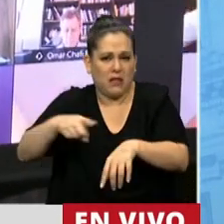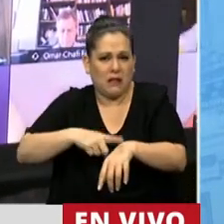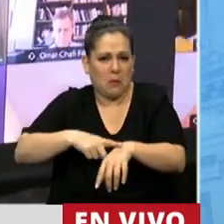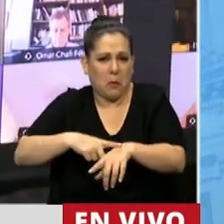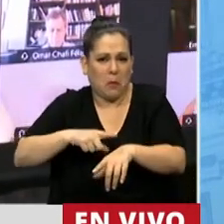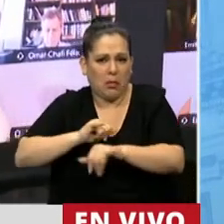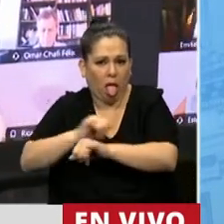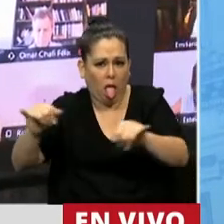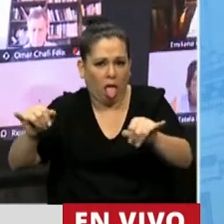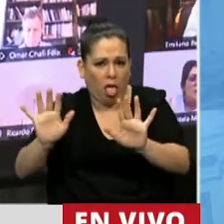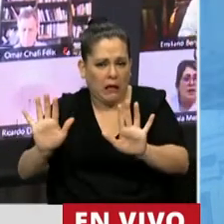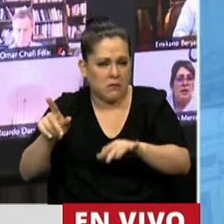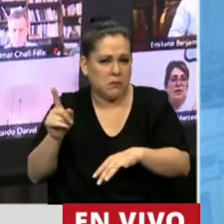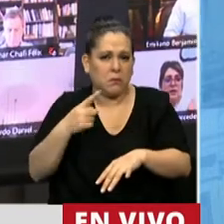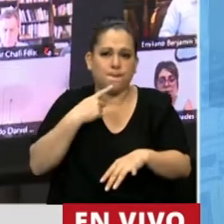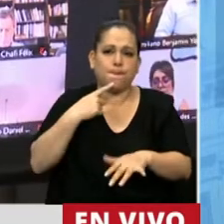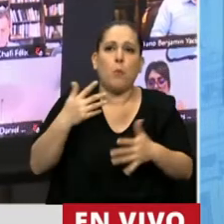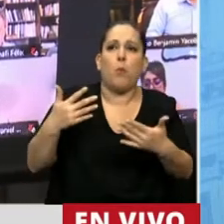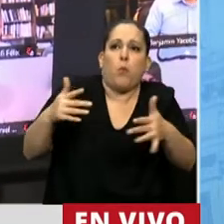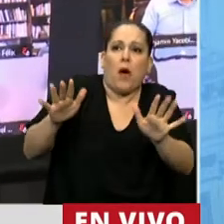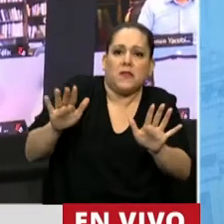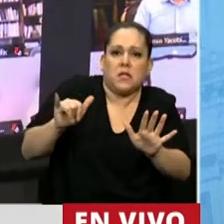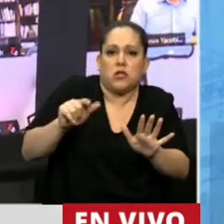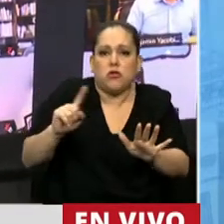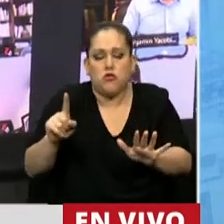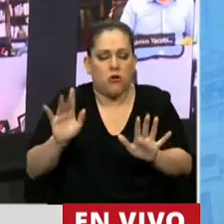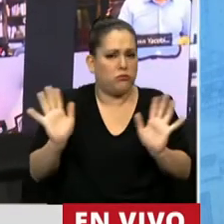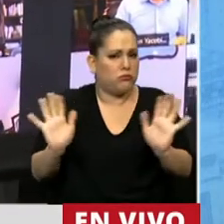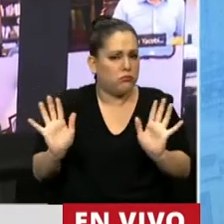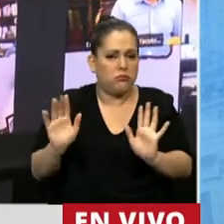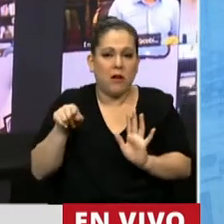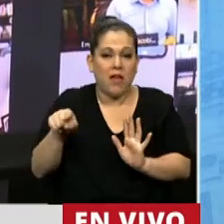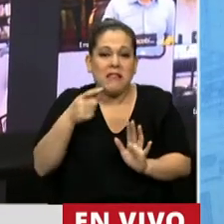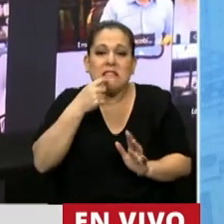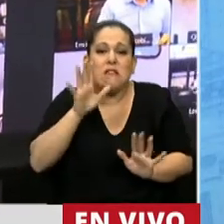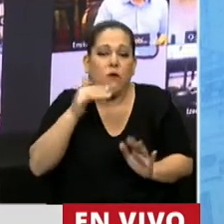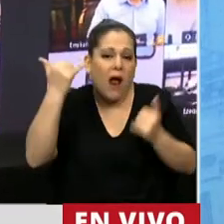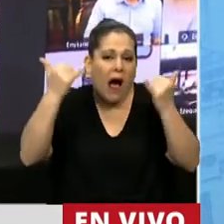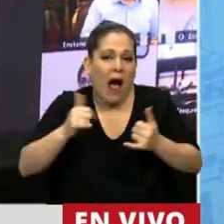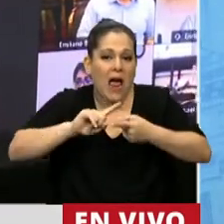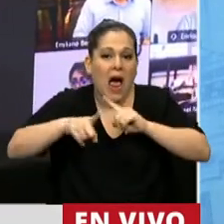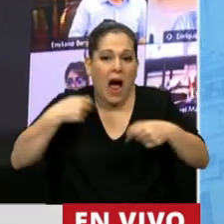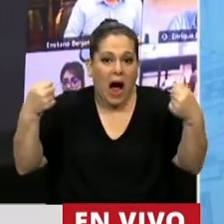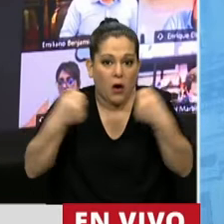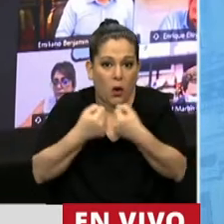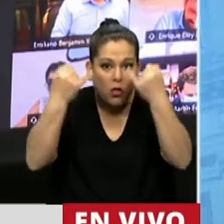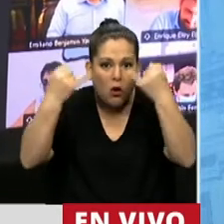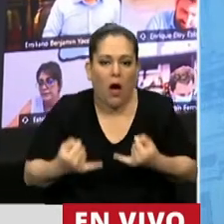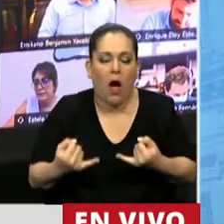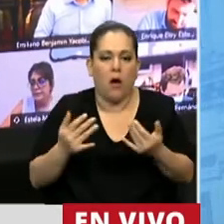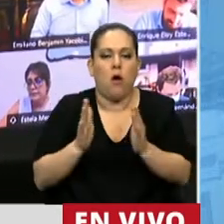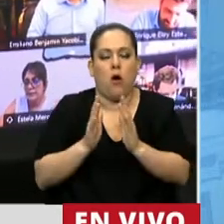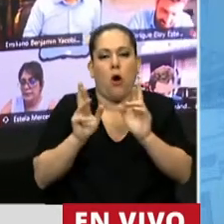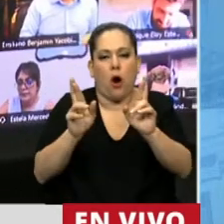momentos dentro de lo especulativo, sino que es posible que si hay un consenso y un acuerdo lo podamos resolver